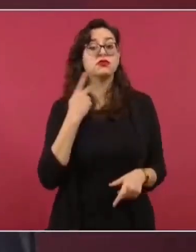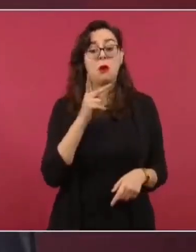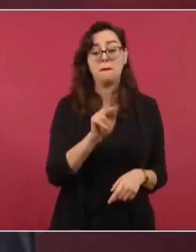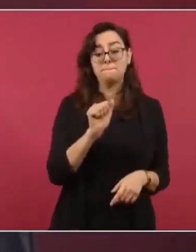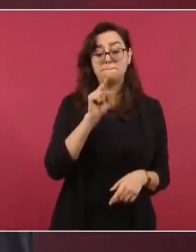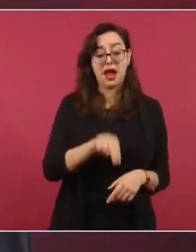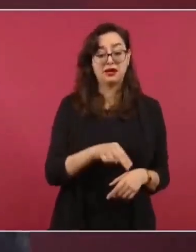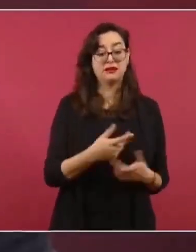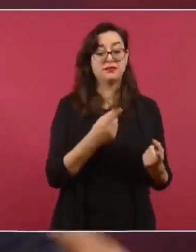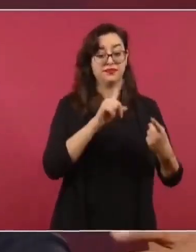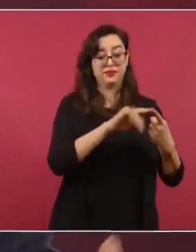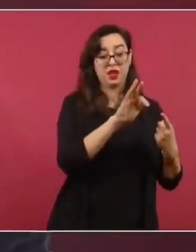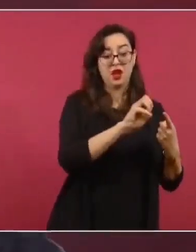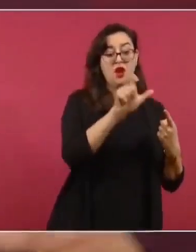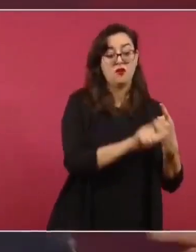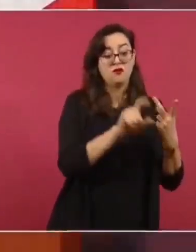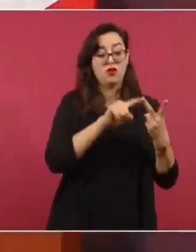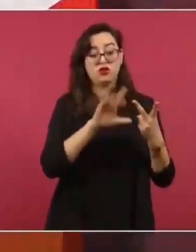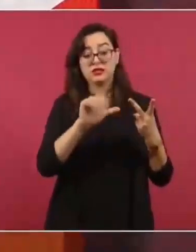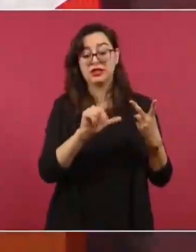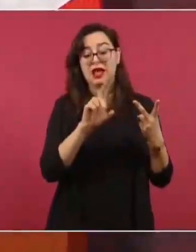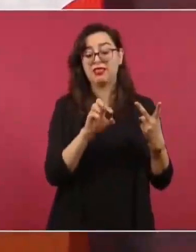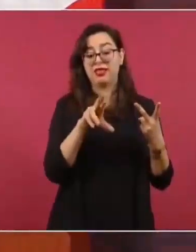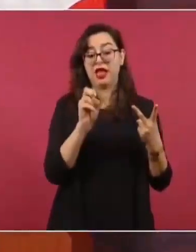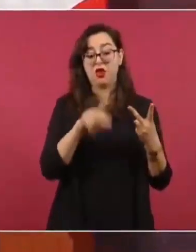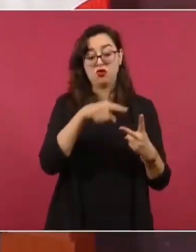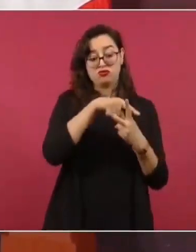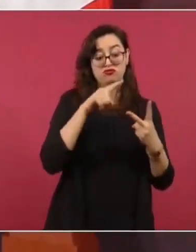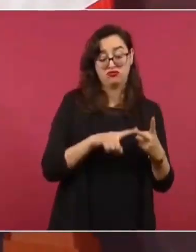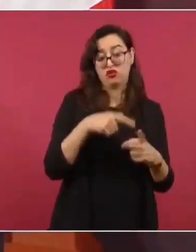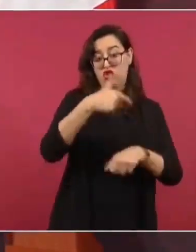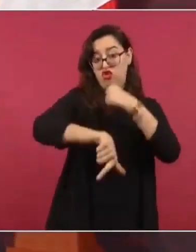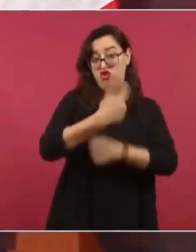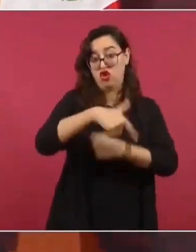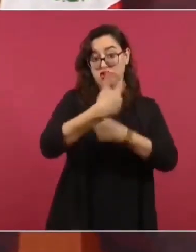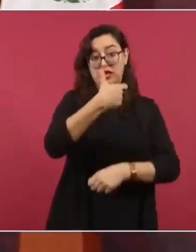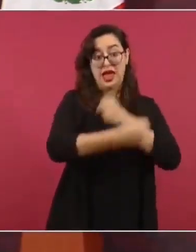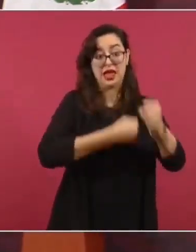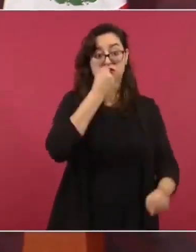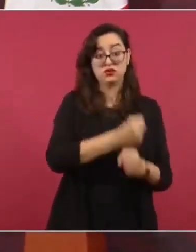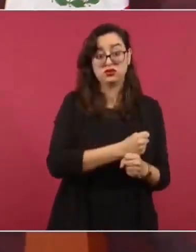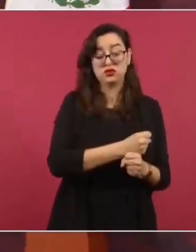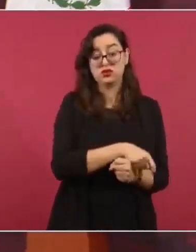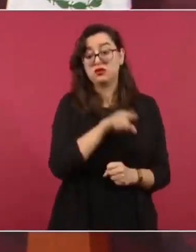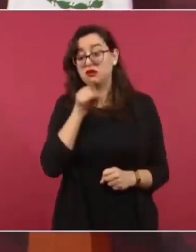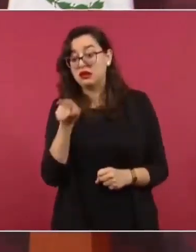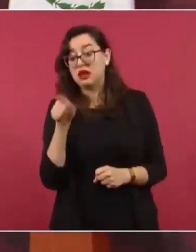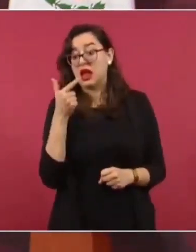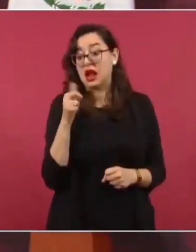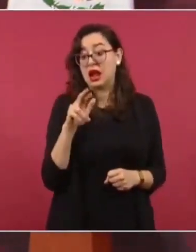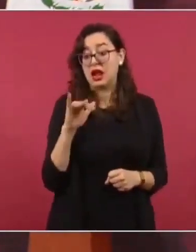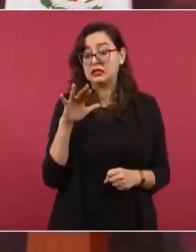este señor García Luna adquirió un